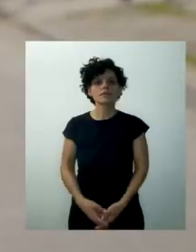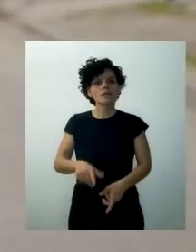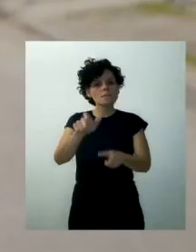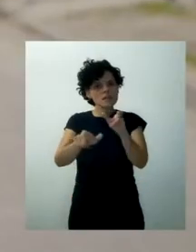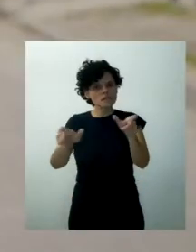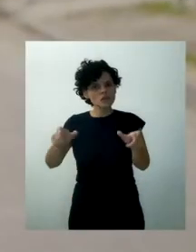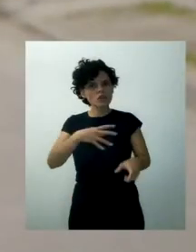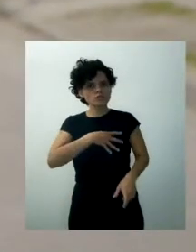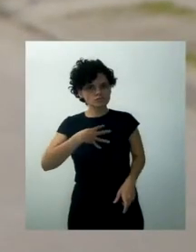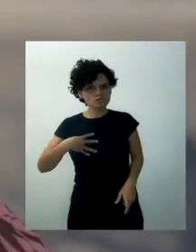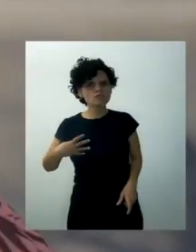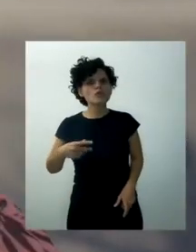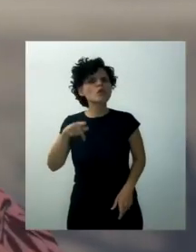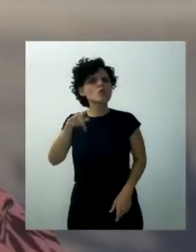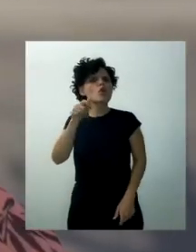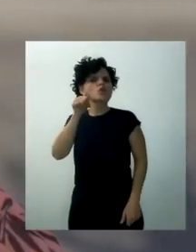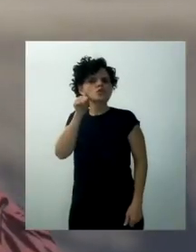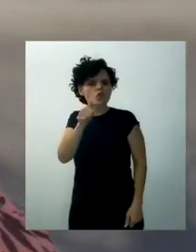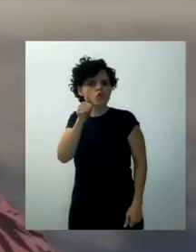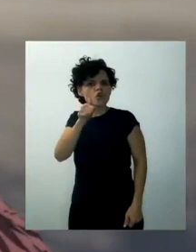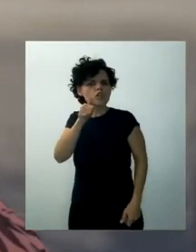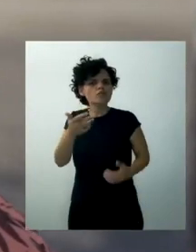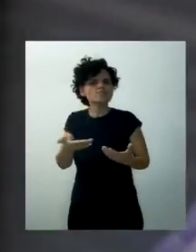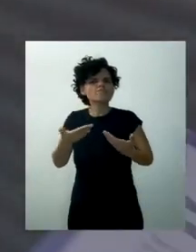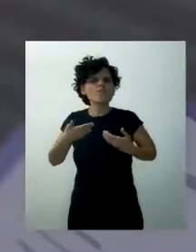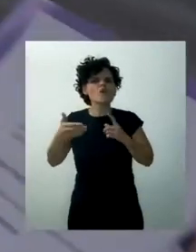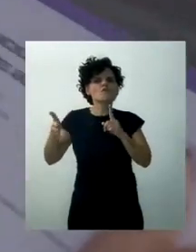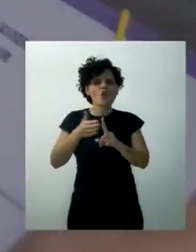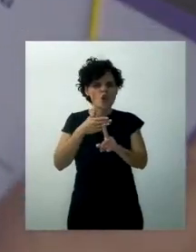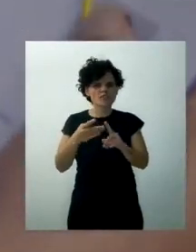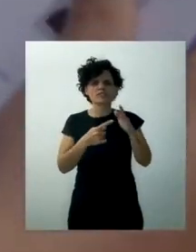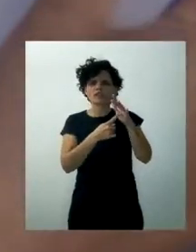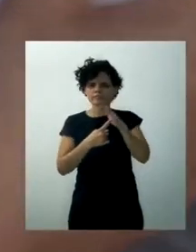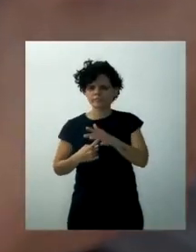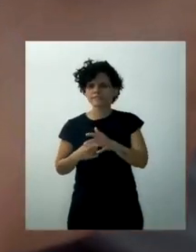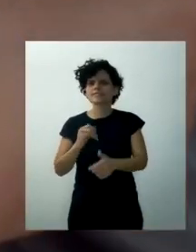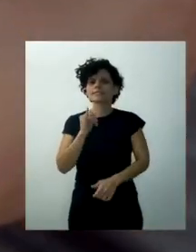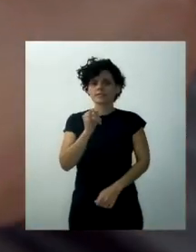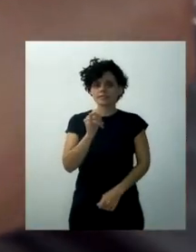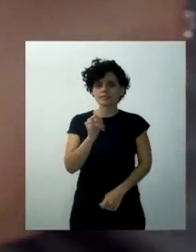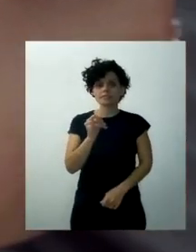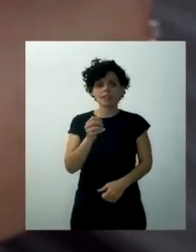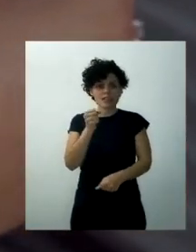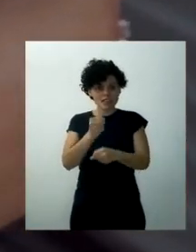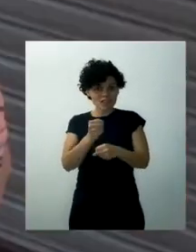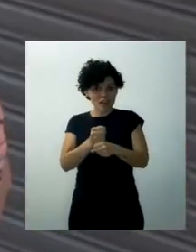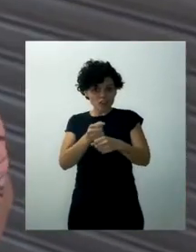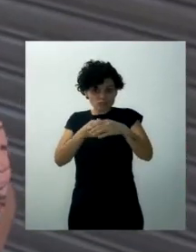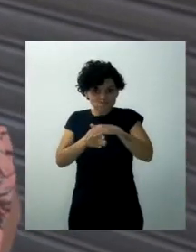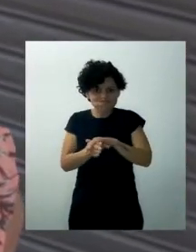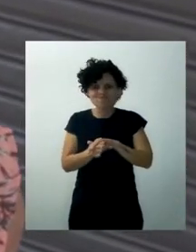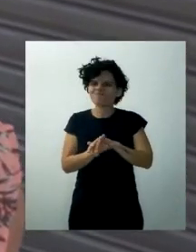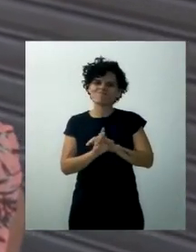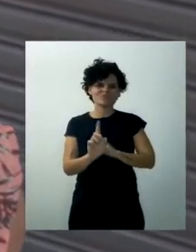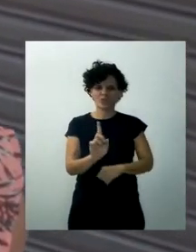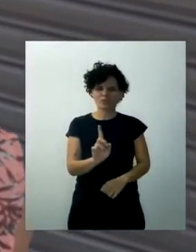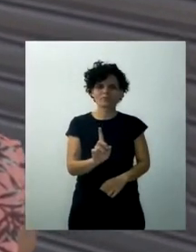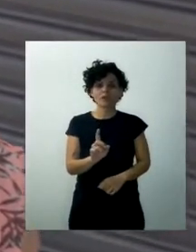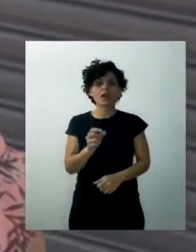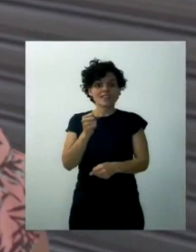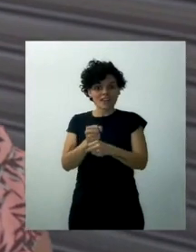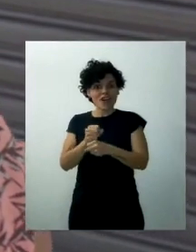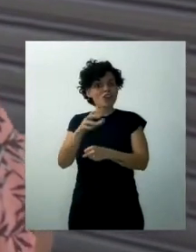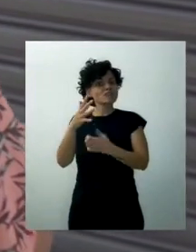Día a día las diversidades sexuales sufrimos violencia y discriminación. No nos dan pega y cuando encontramos